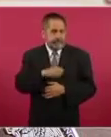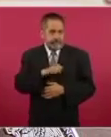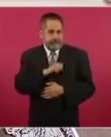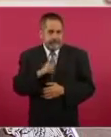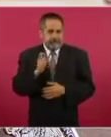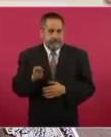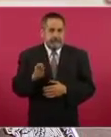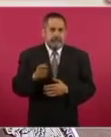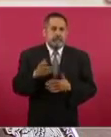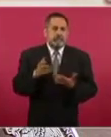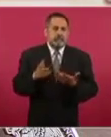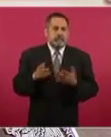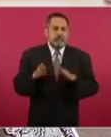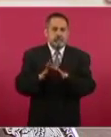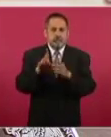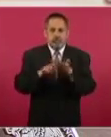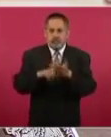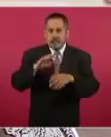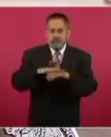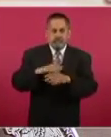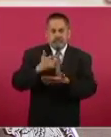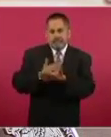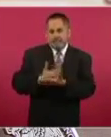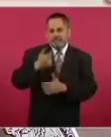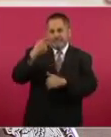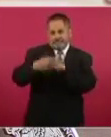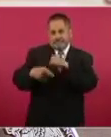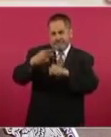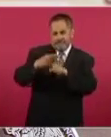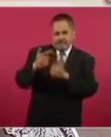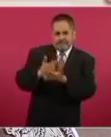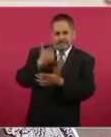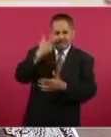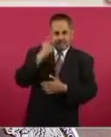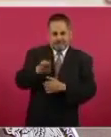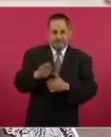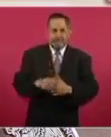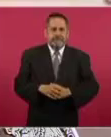país en virtud del alto riesgo sanitario que significa.